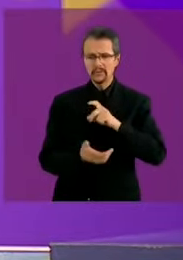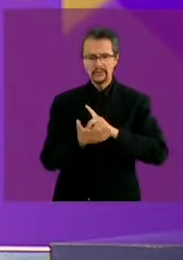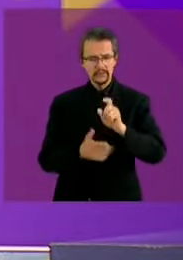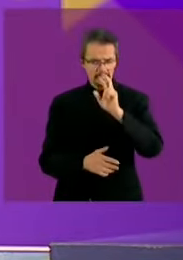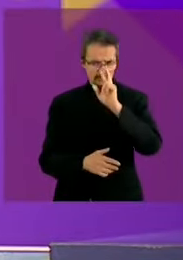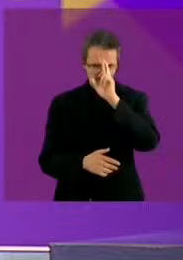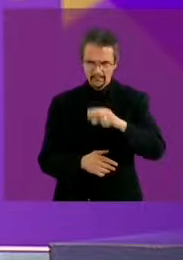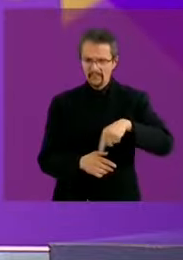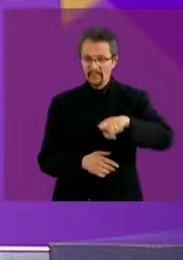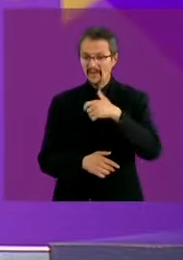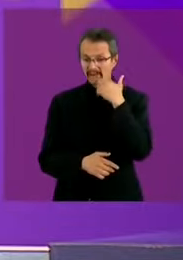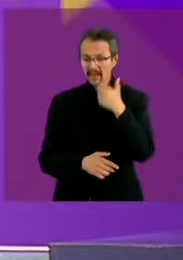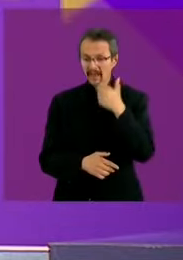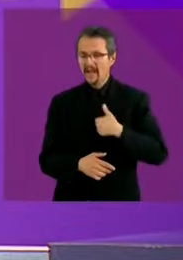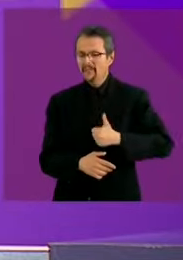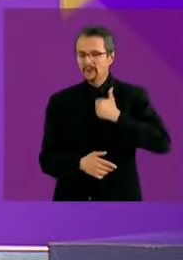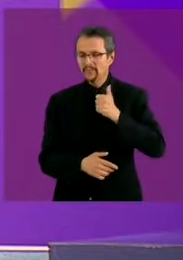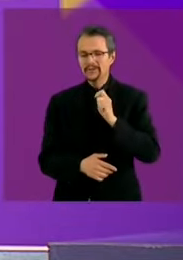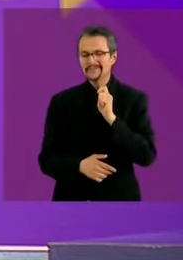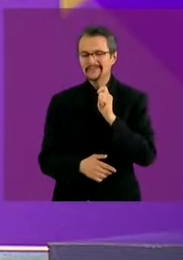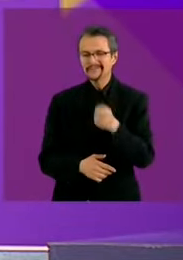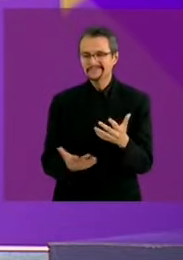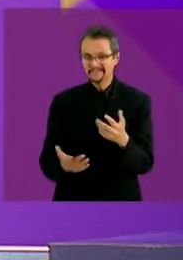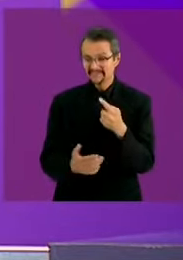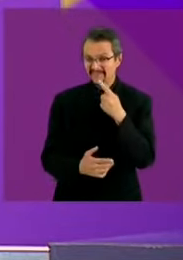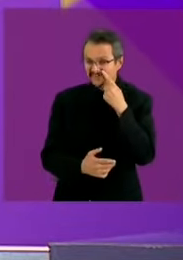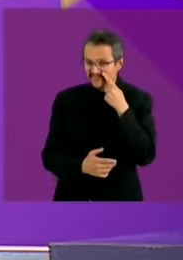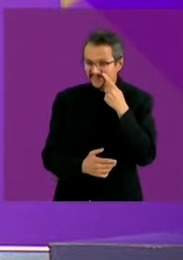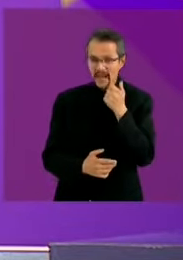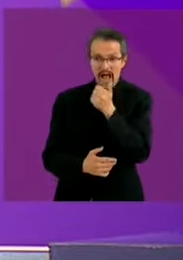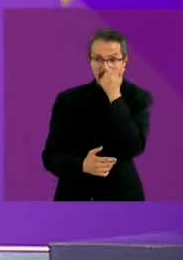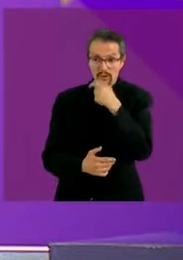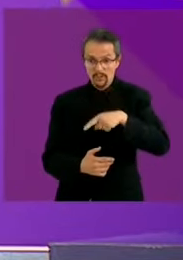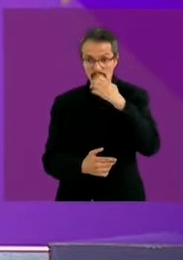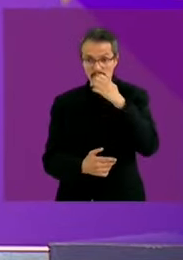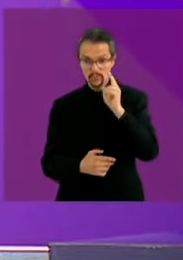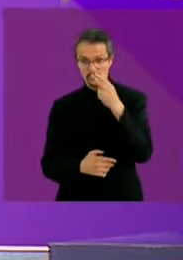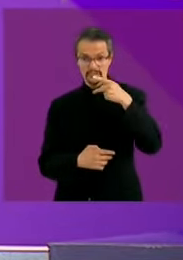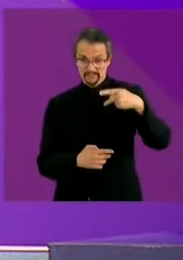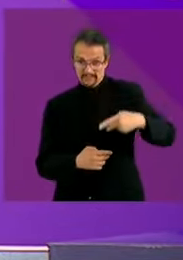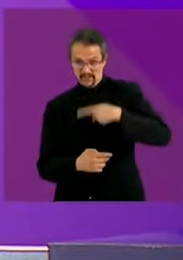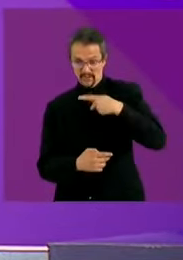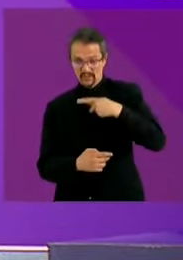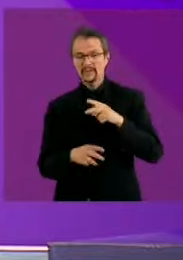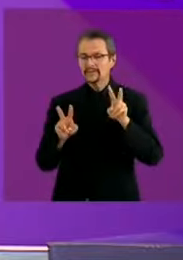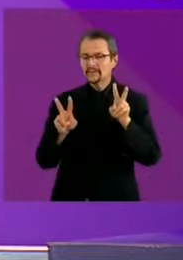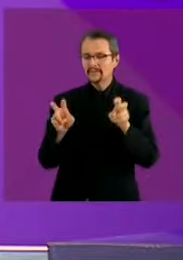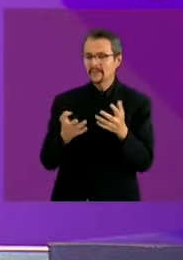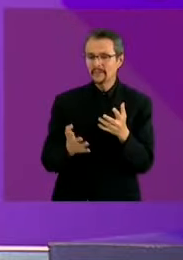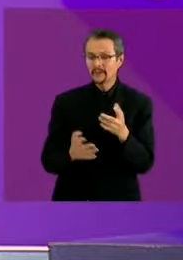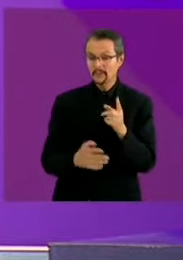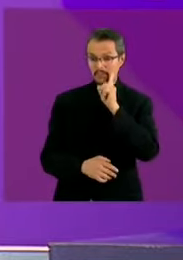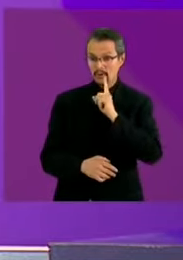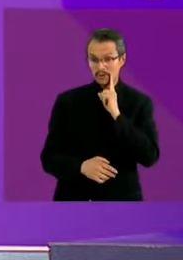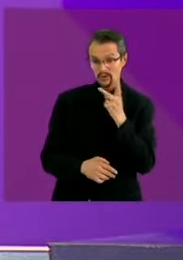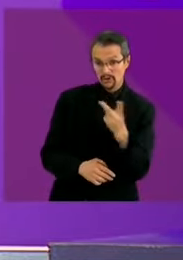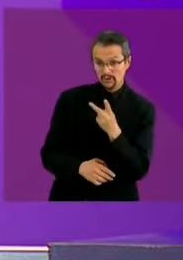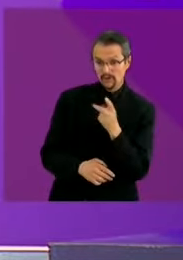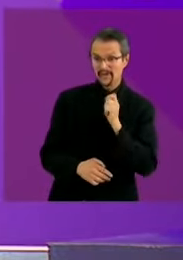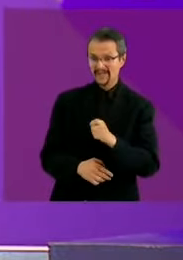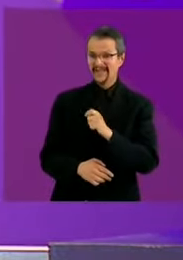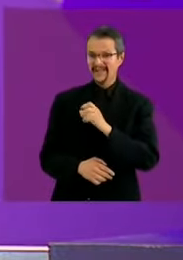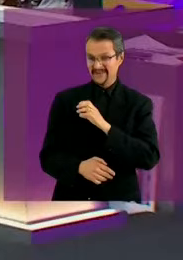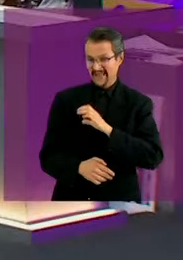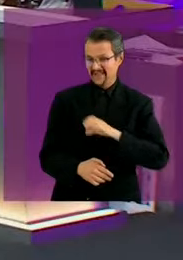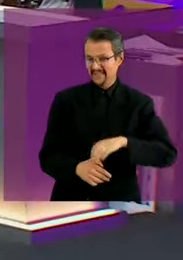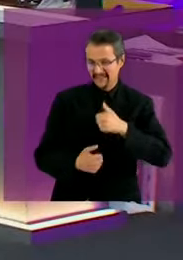también para hacer una cosa las y los estudiantes me han preguntado en todas las universidades el tema de competir con dos mujeres candidatas yo lo